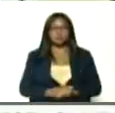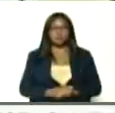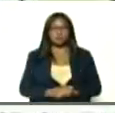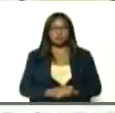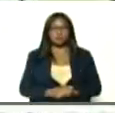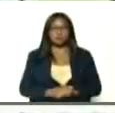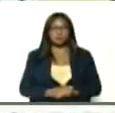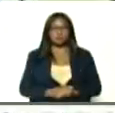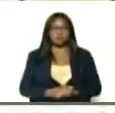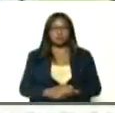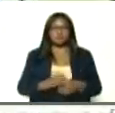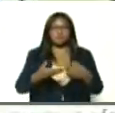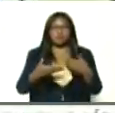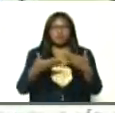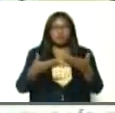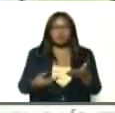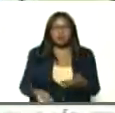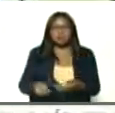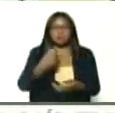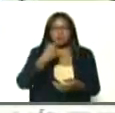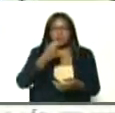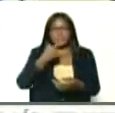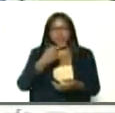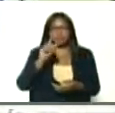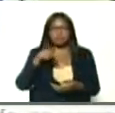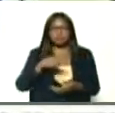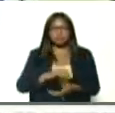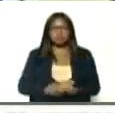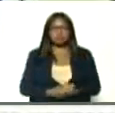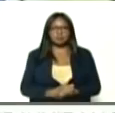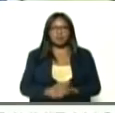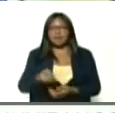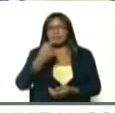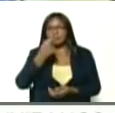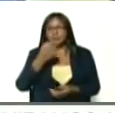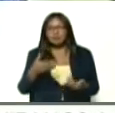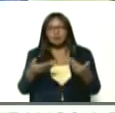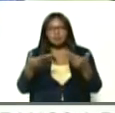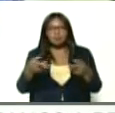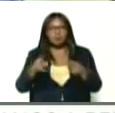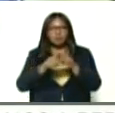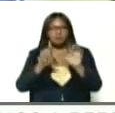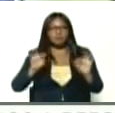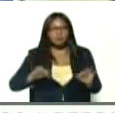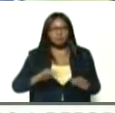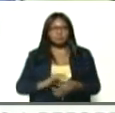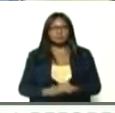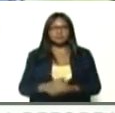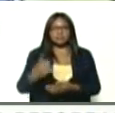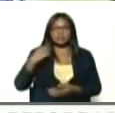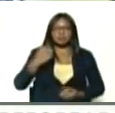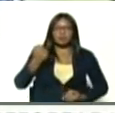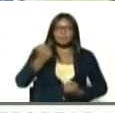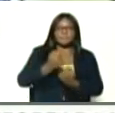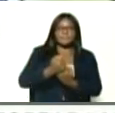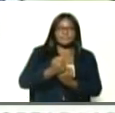daban sus tratamientos, los tratamientos que daban, tenían una base,